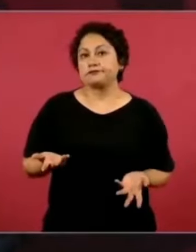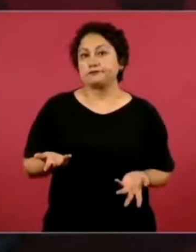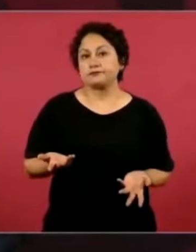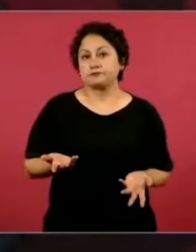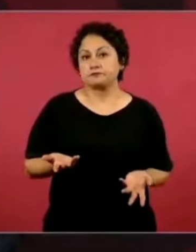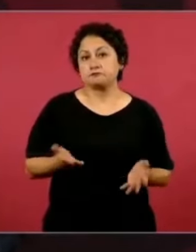pausa.